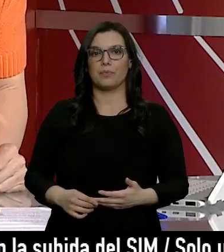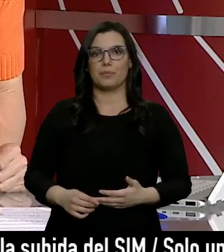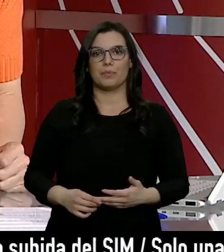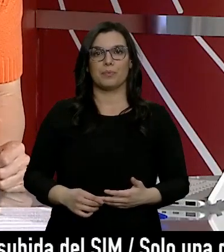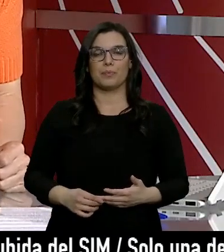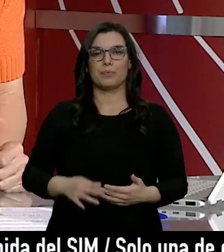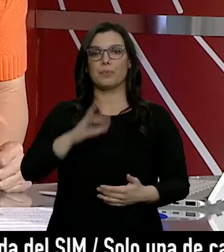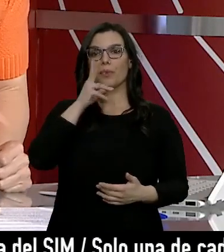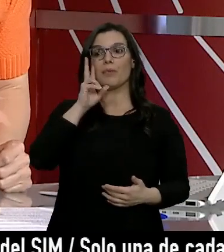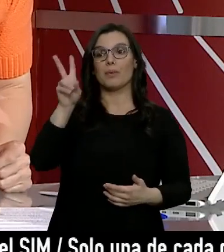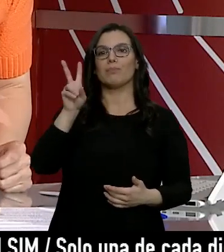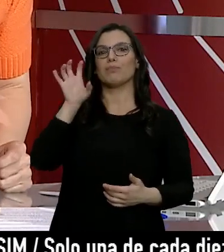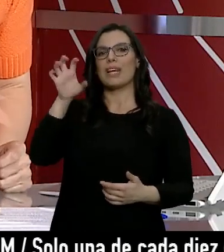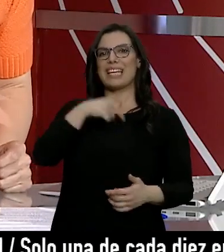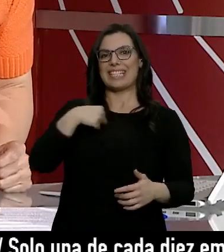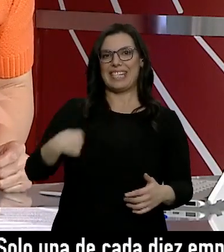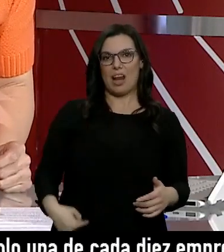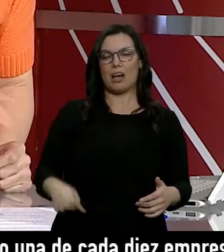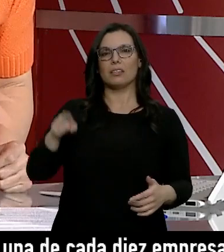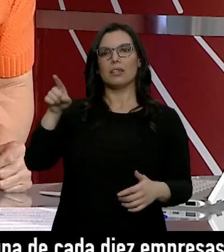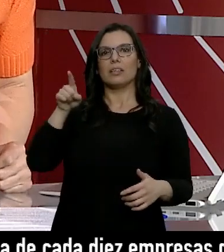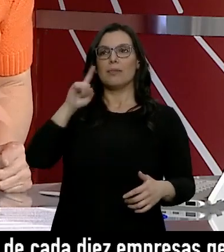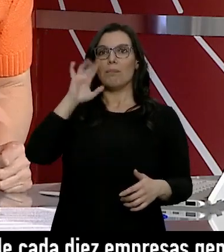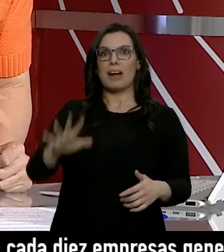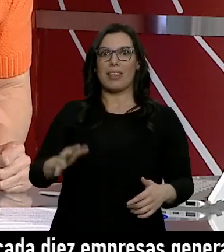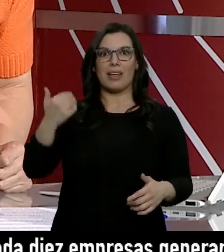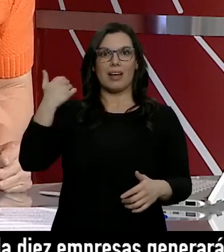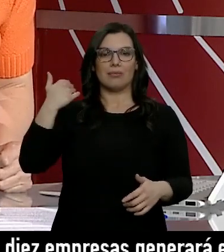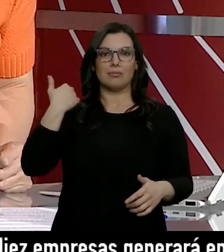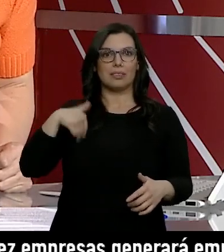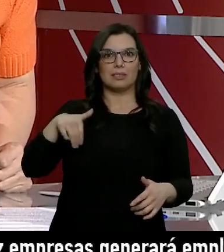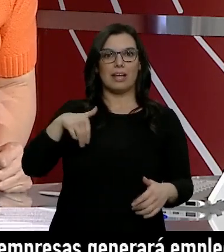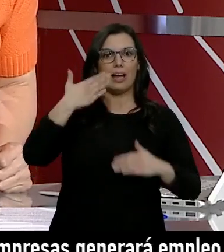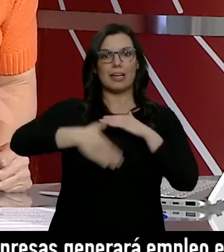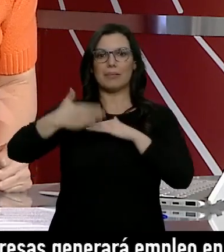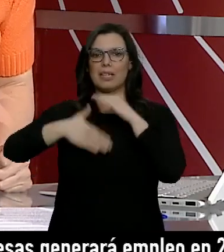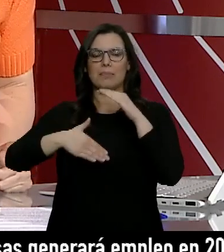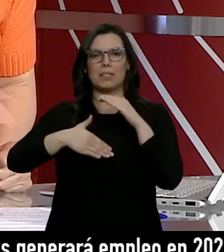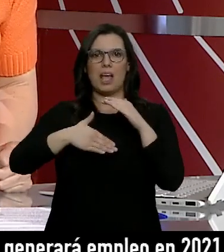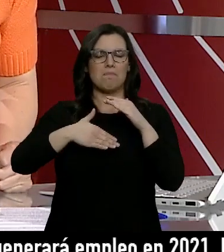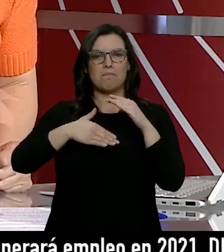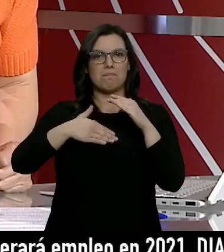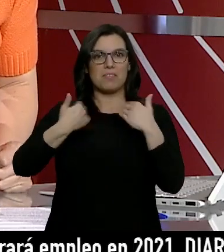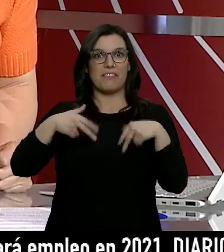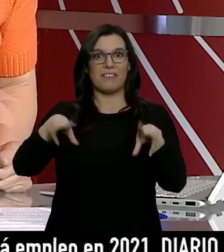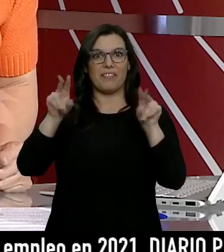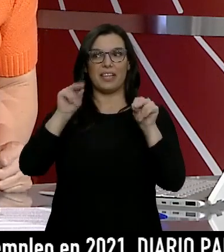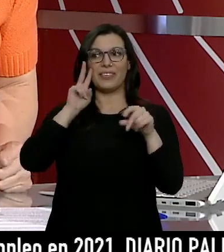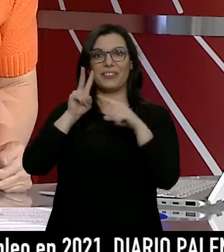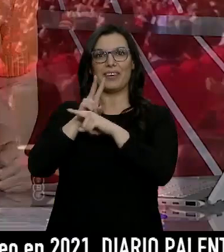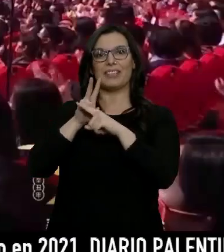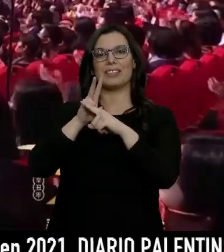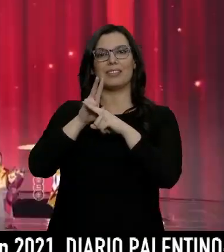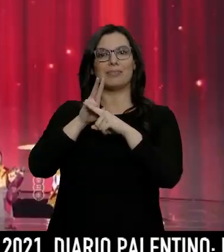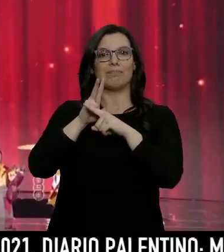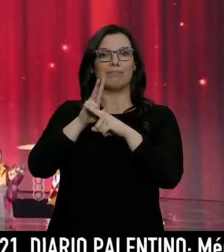Nos vamos ahora hasta China. Allí parece que quedan muy lejos ya la mayor parte de las restricciones. Así como van a ver, han celebrado